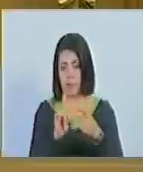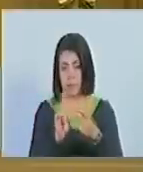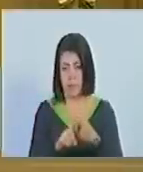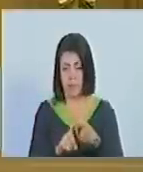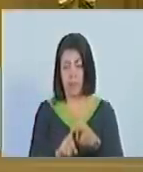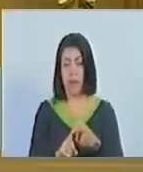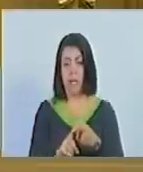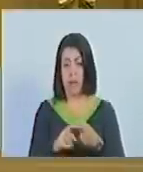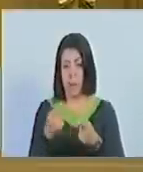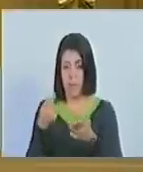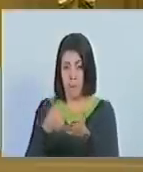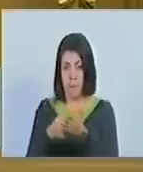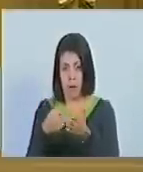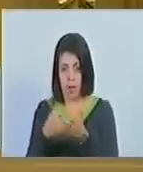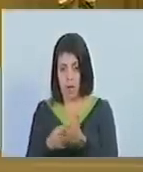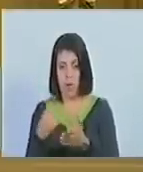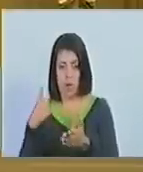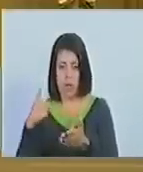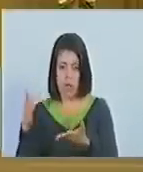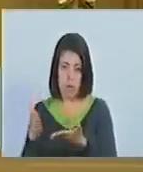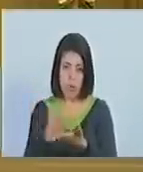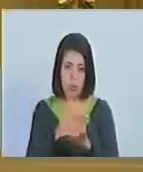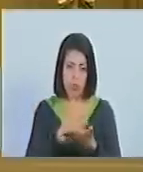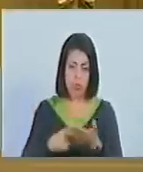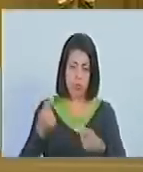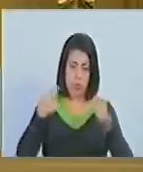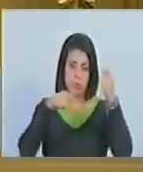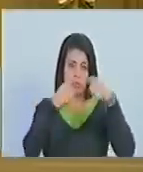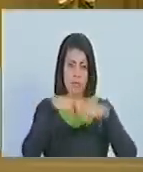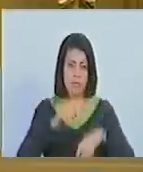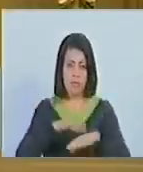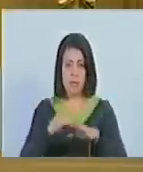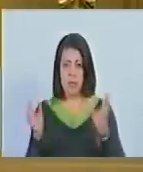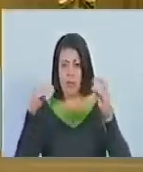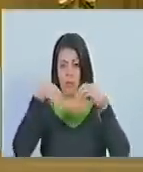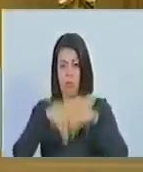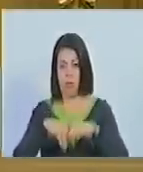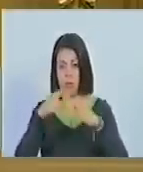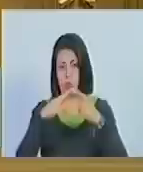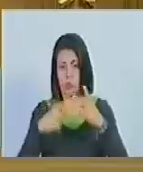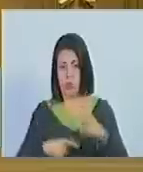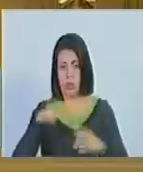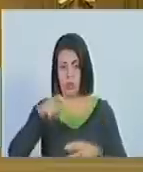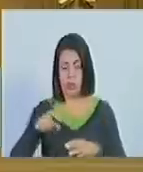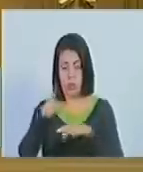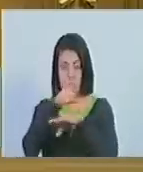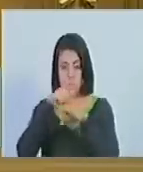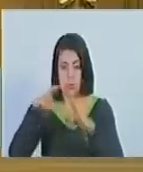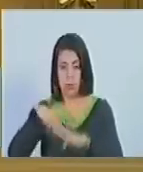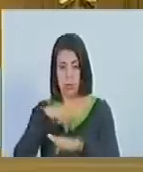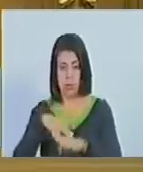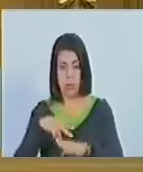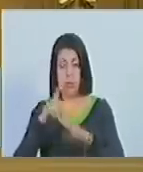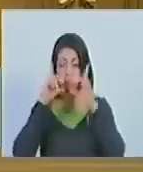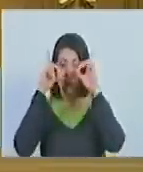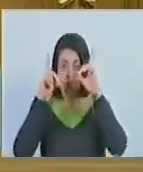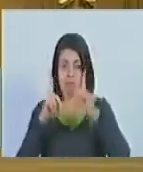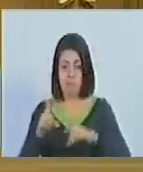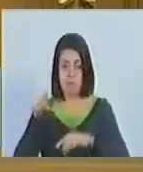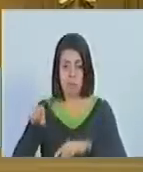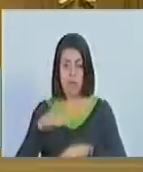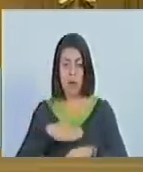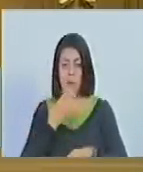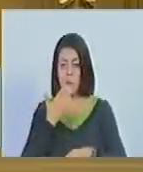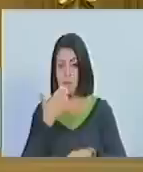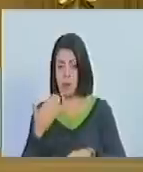exención de aranceles y demás derechos de importación bajo los términos y condiciones que el Ejecutivo Nacional determine para quienes